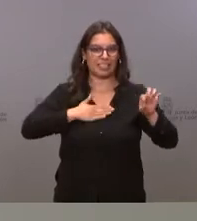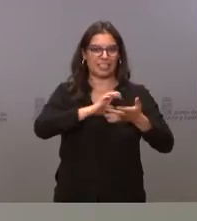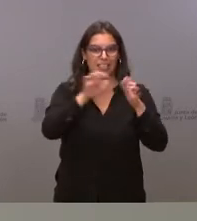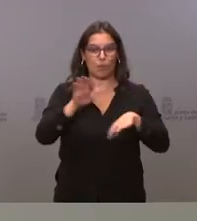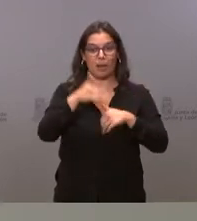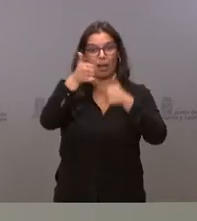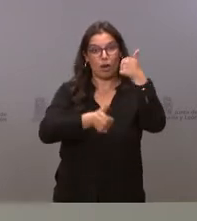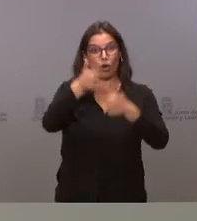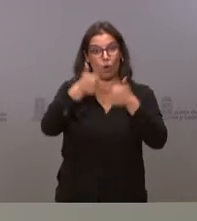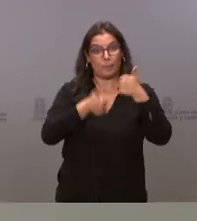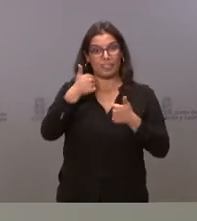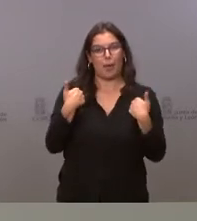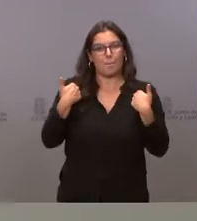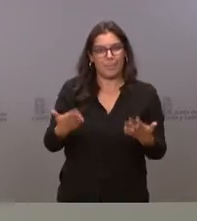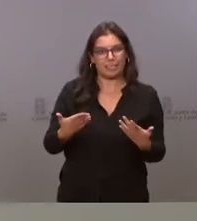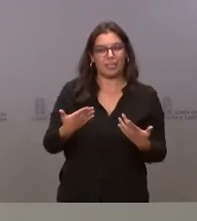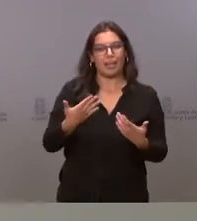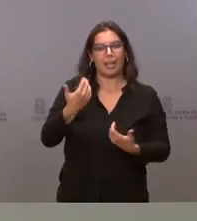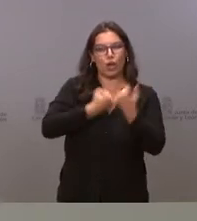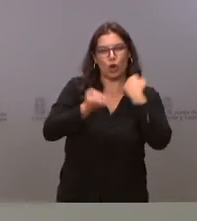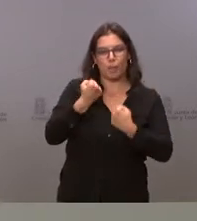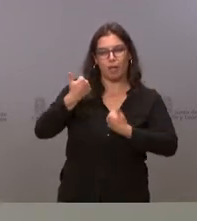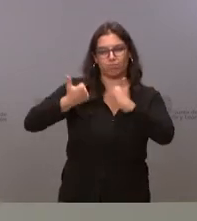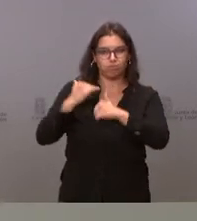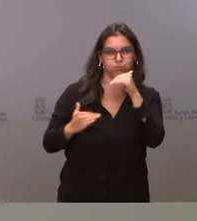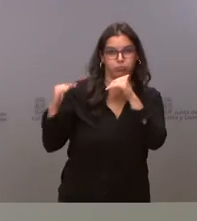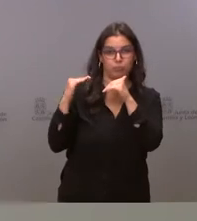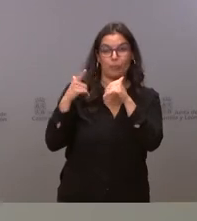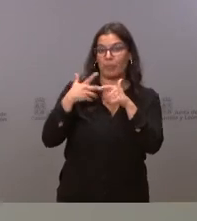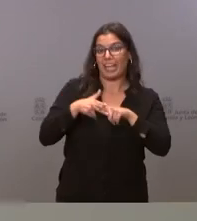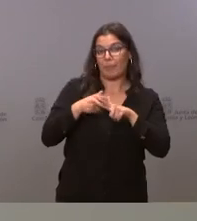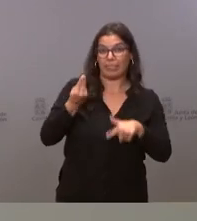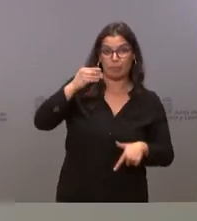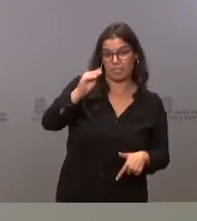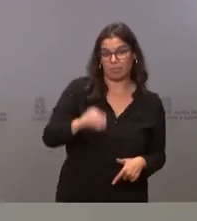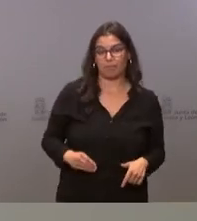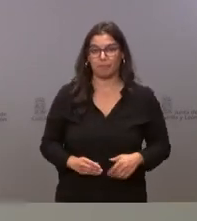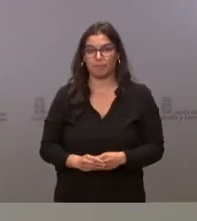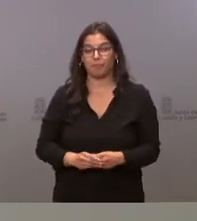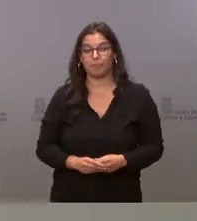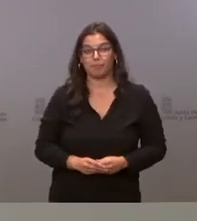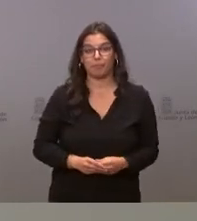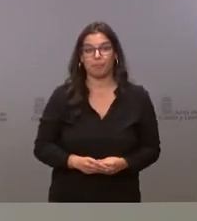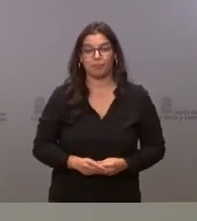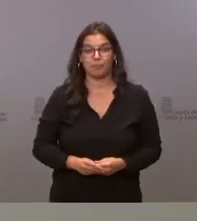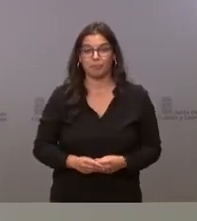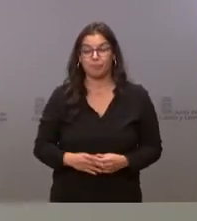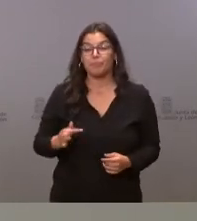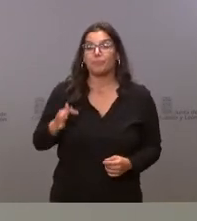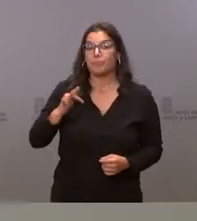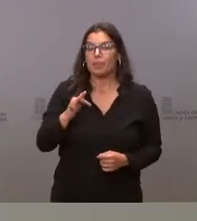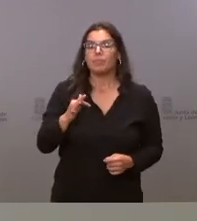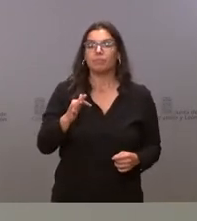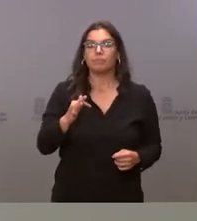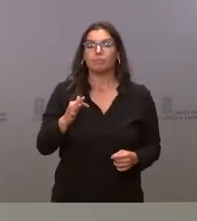sea más competitiva, que nuestras empresas sean más competitivas. Es un instrumento más en esta dirección. Se suma al hecho de que